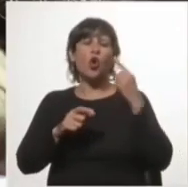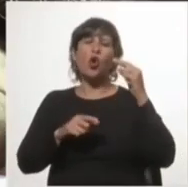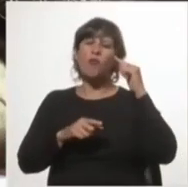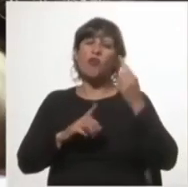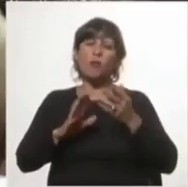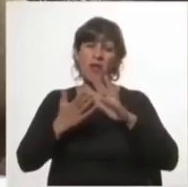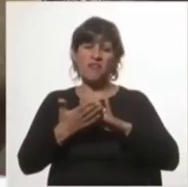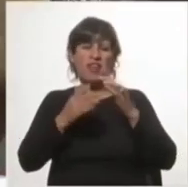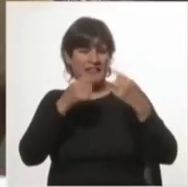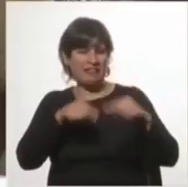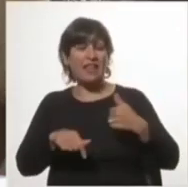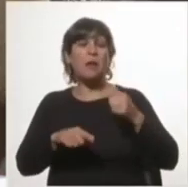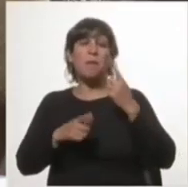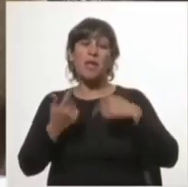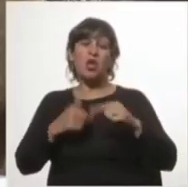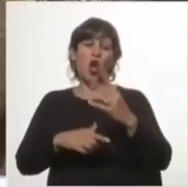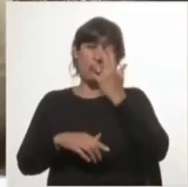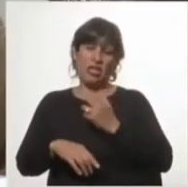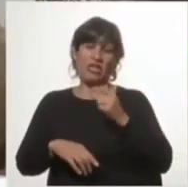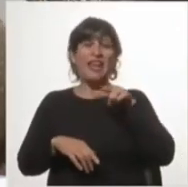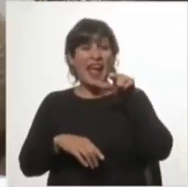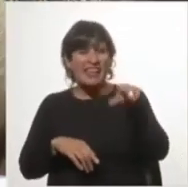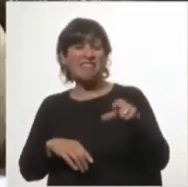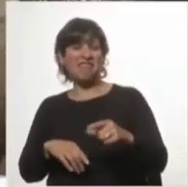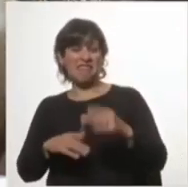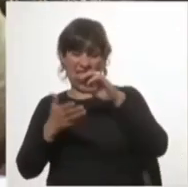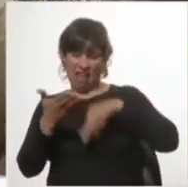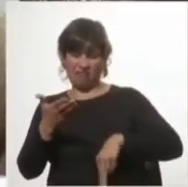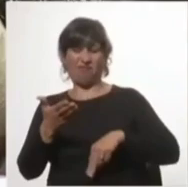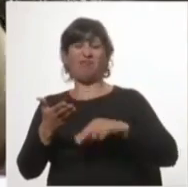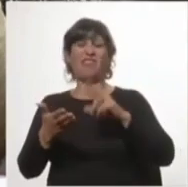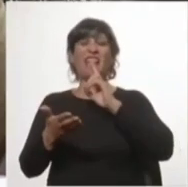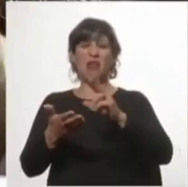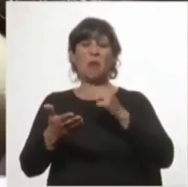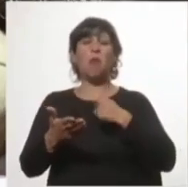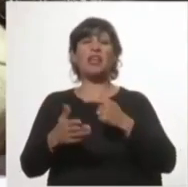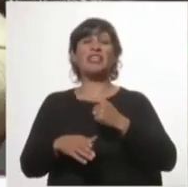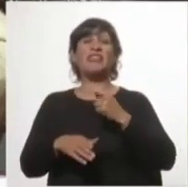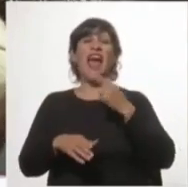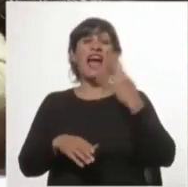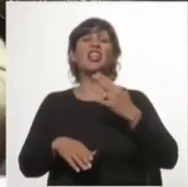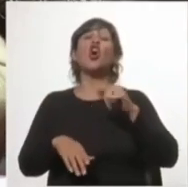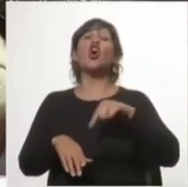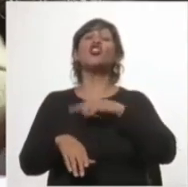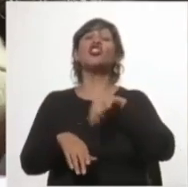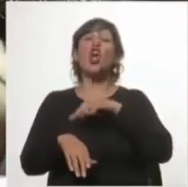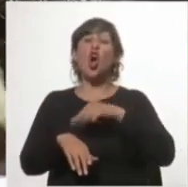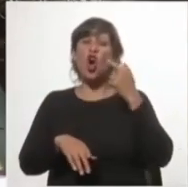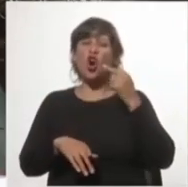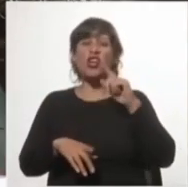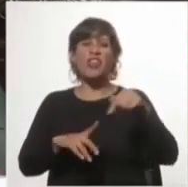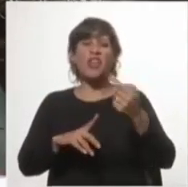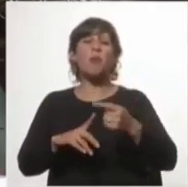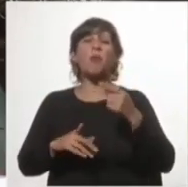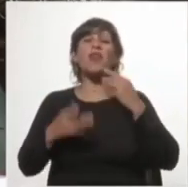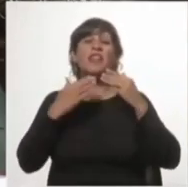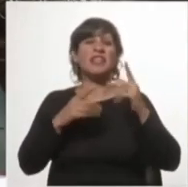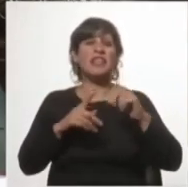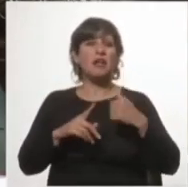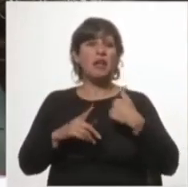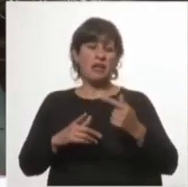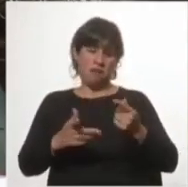seriedad. estas respuestas escritas 14 horas después de la interpelación me confirman, me